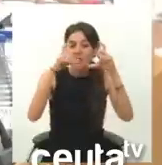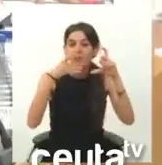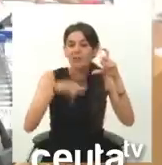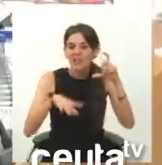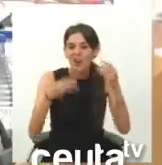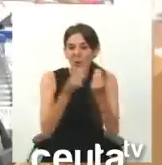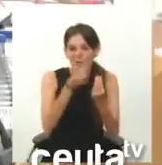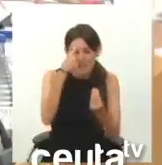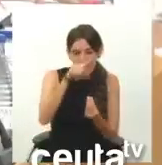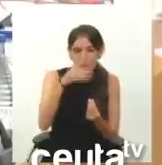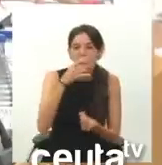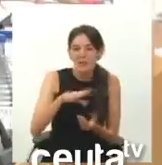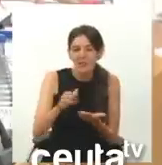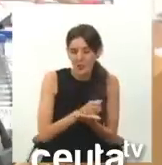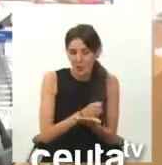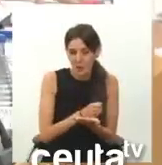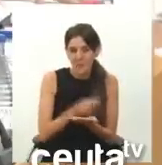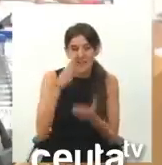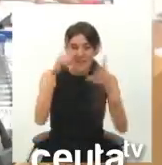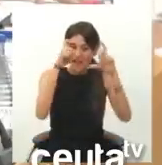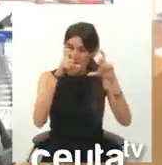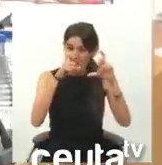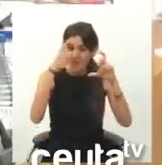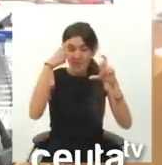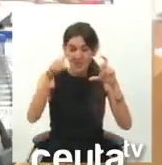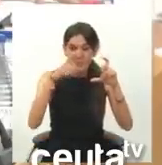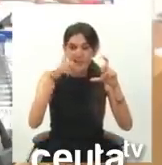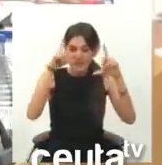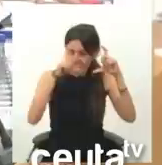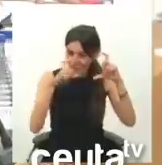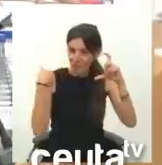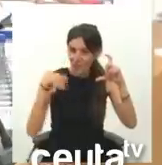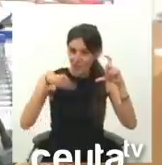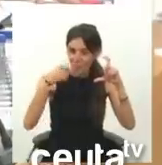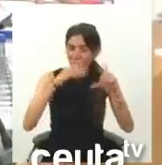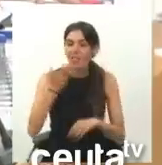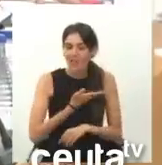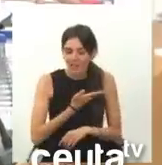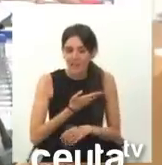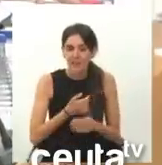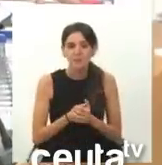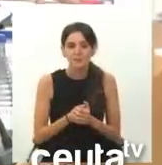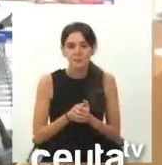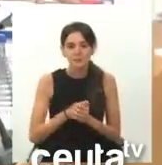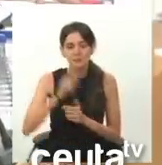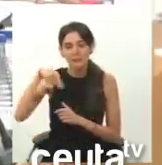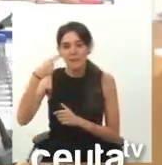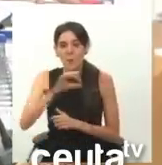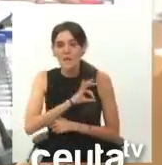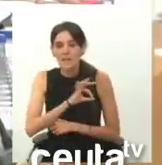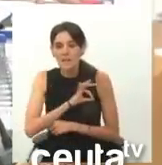quien se junta ya lo sabemos todos, pero que esas fotos salgan a la luz le hacen daño. Luego, señora